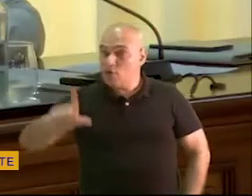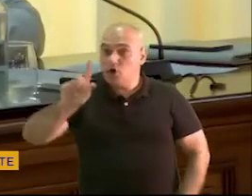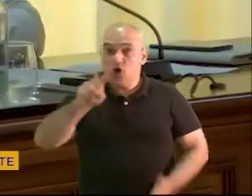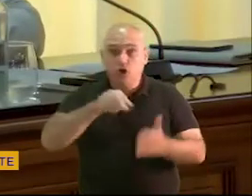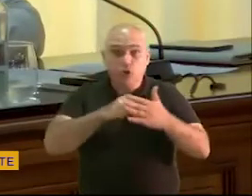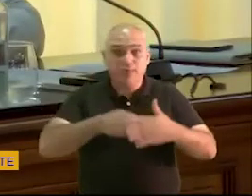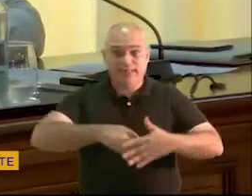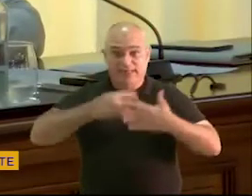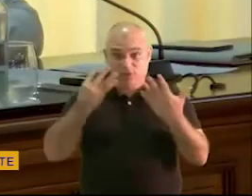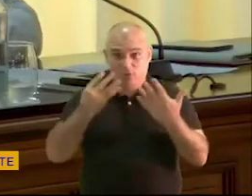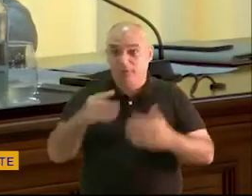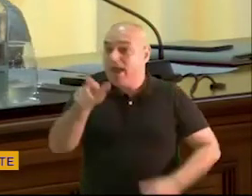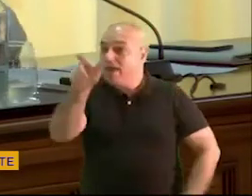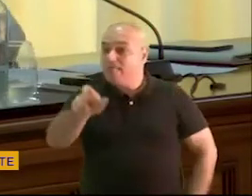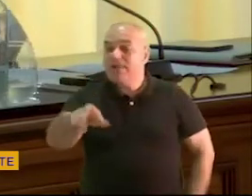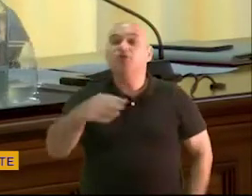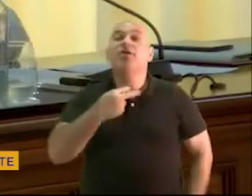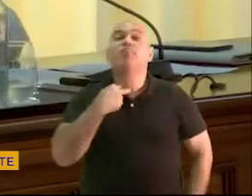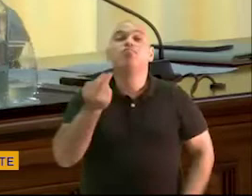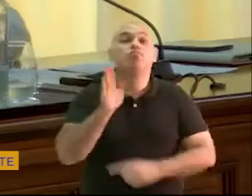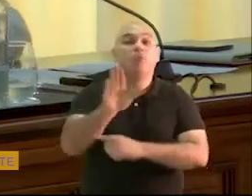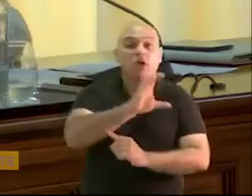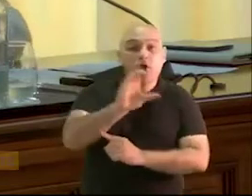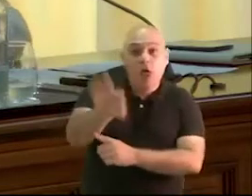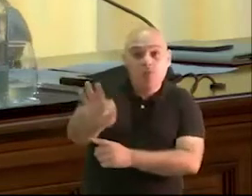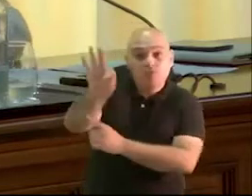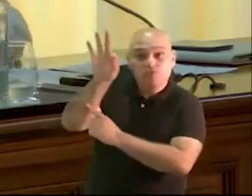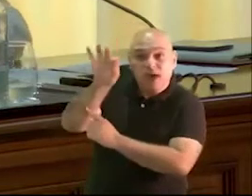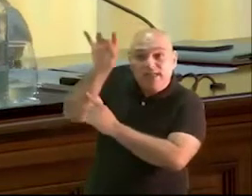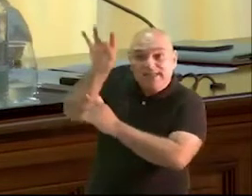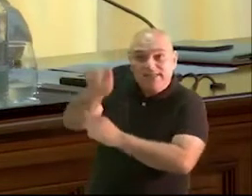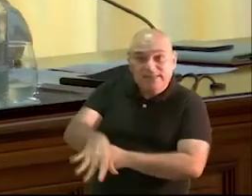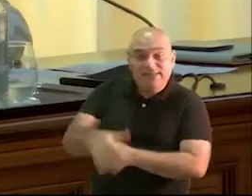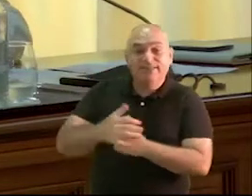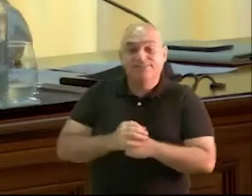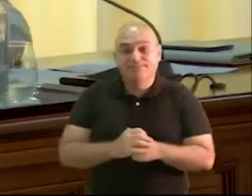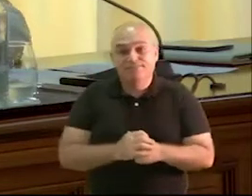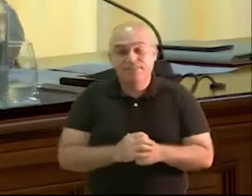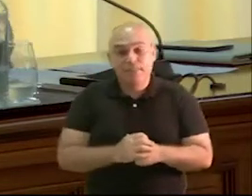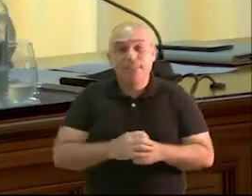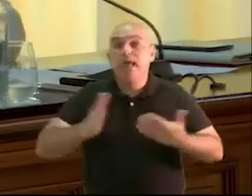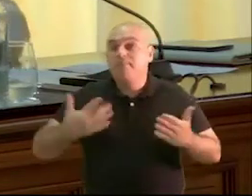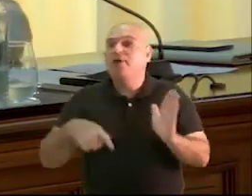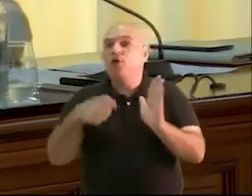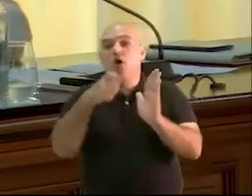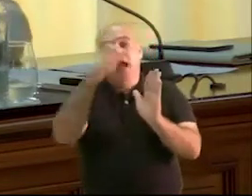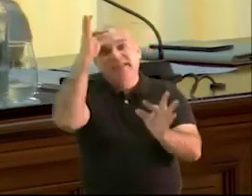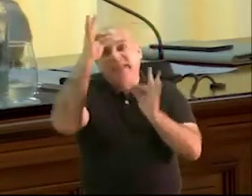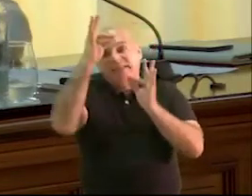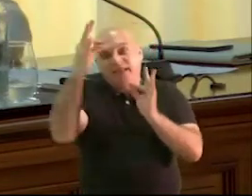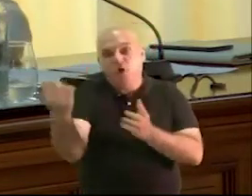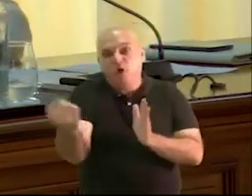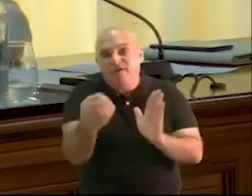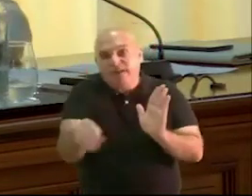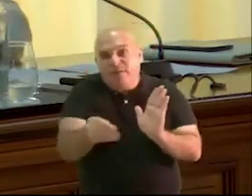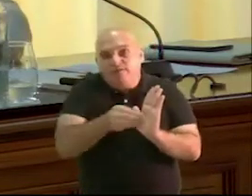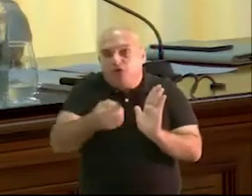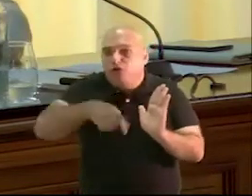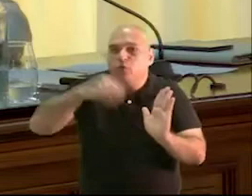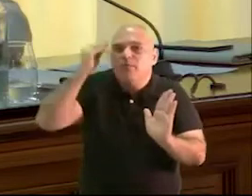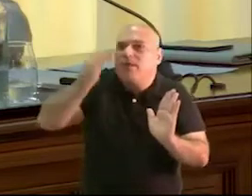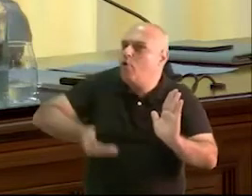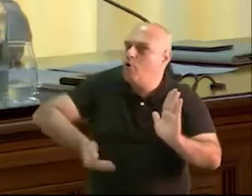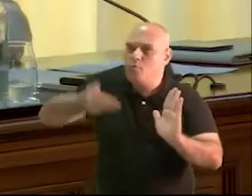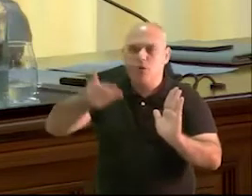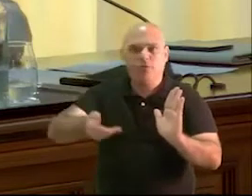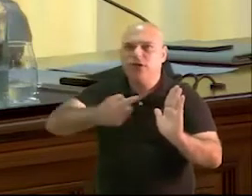Ceosa se nombraba portavoz de Coalición Canaria Partido Nacionalista Canario, pero faltaban unos datos que nosotros consideramos que son importantes y voy a poner